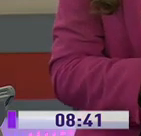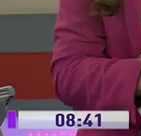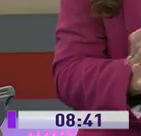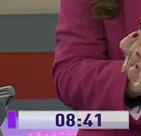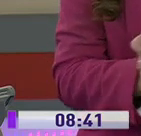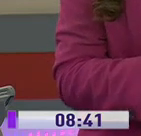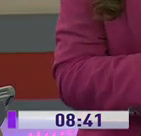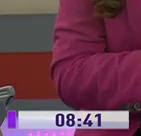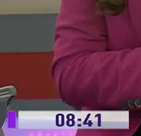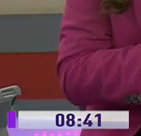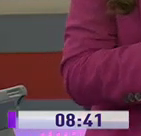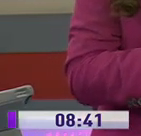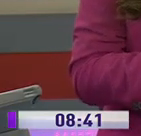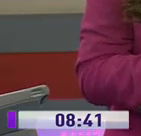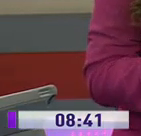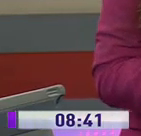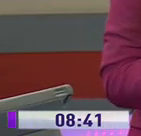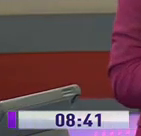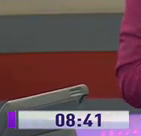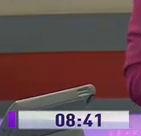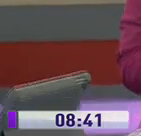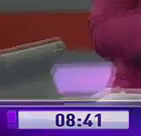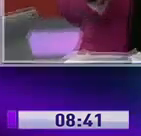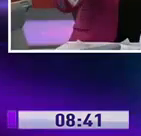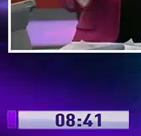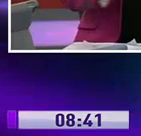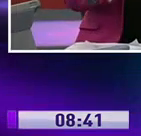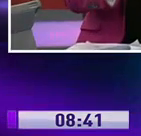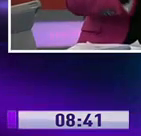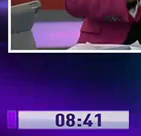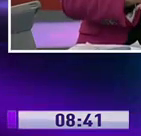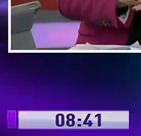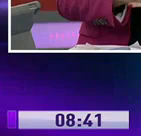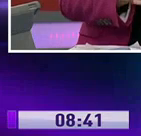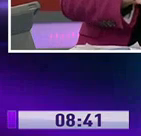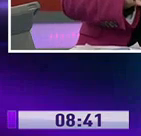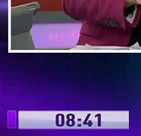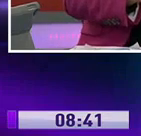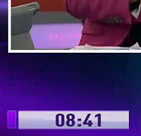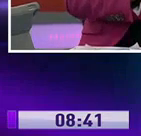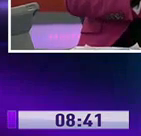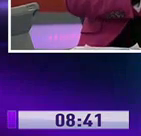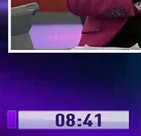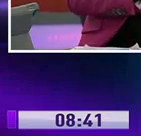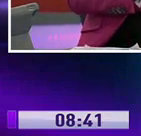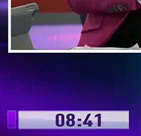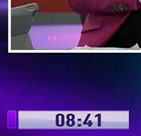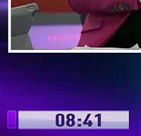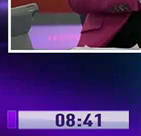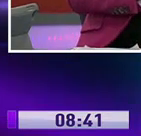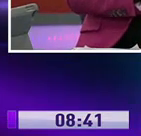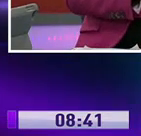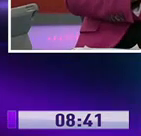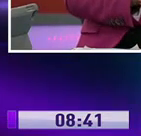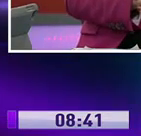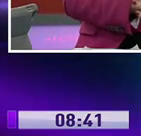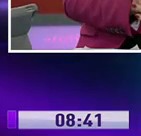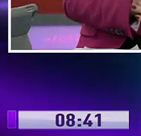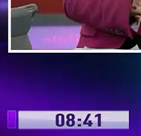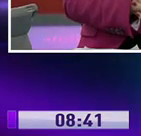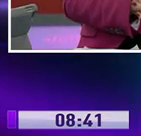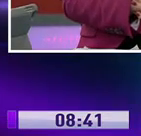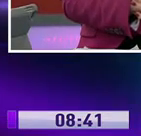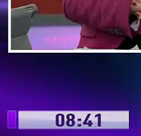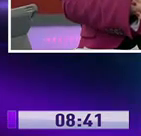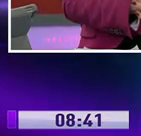coordinador zonal de salud, con quien vamos a conversar sobre las medidas, las últimas tomadas con respecto a esta emergencia sanitaria. Muy buenos días,